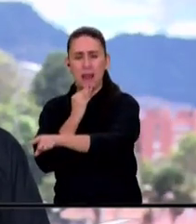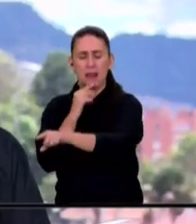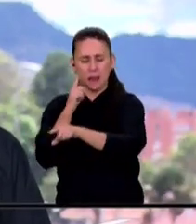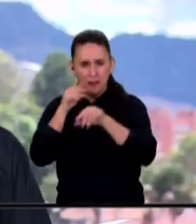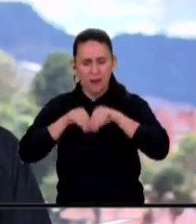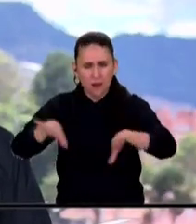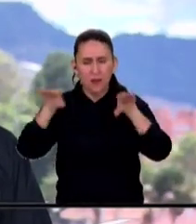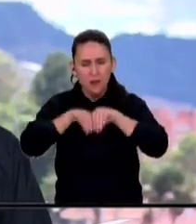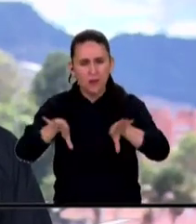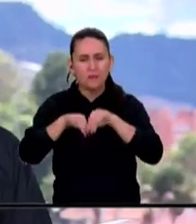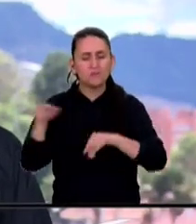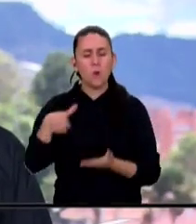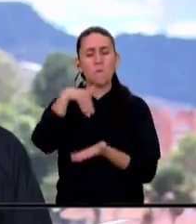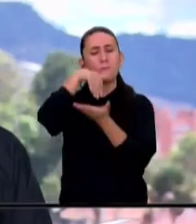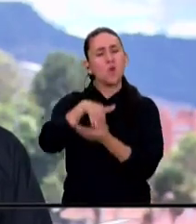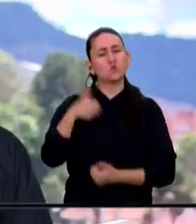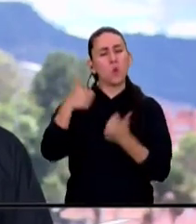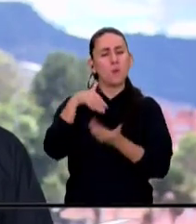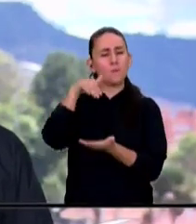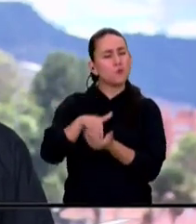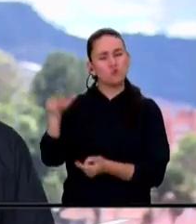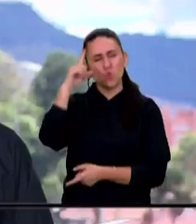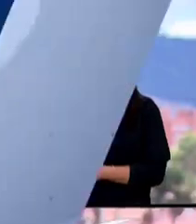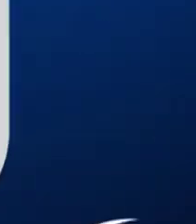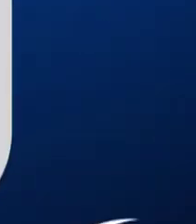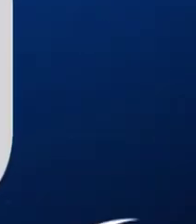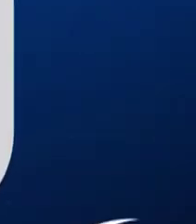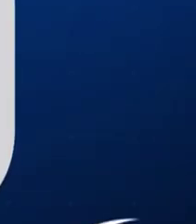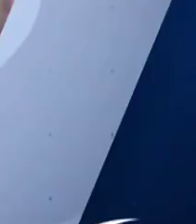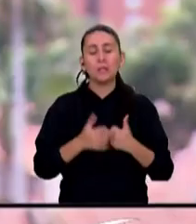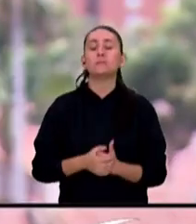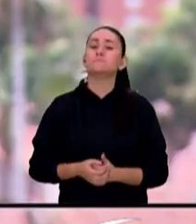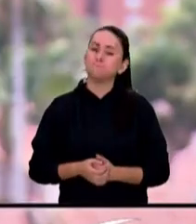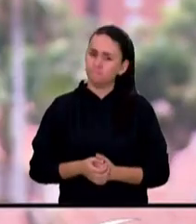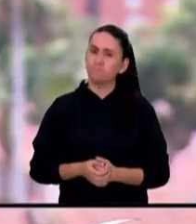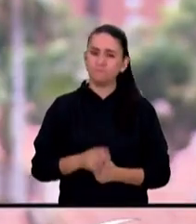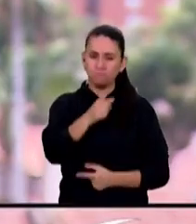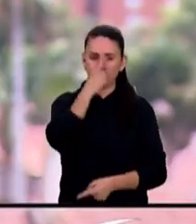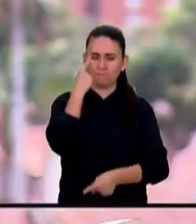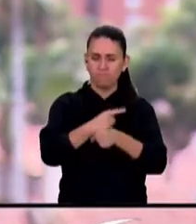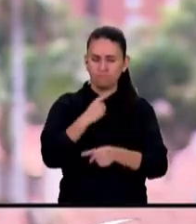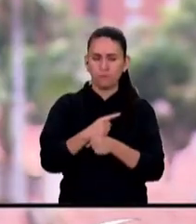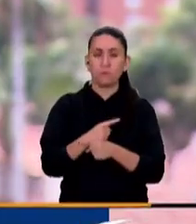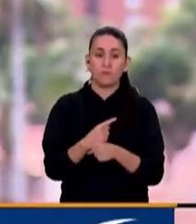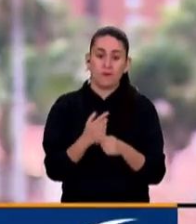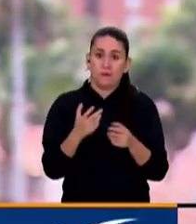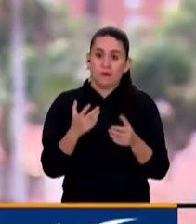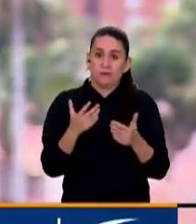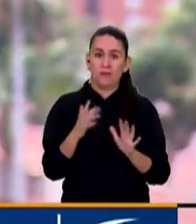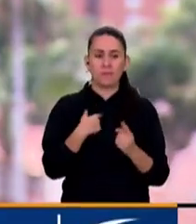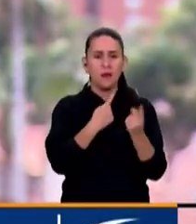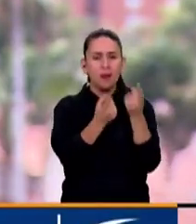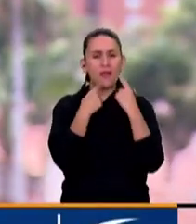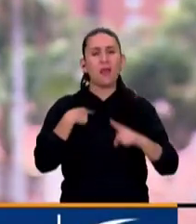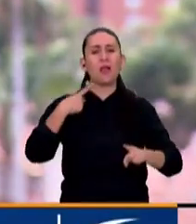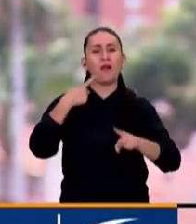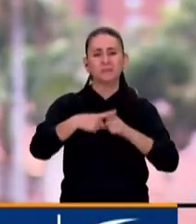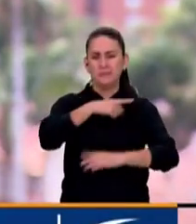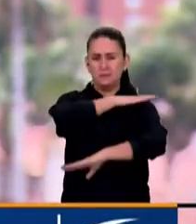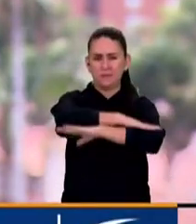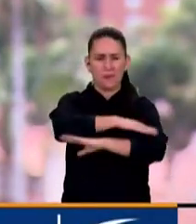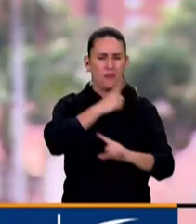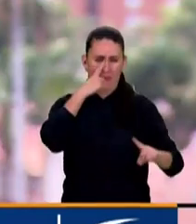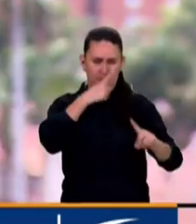Carlos Pardo, ¿qué posición advierten estas personas? Así es, Alejandra. Pues inicialmente hablamos con ex cancilleres.